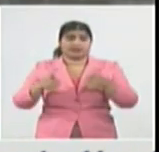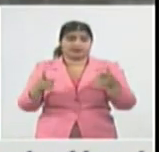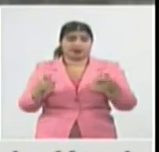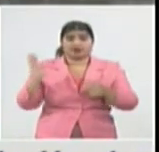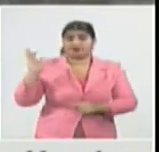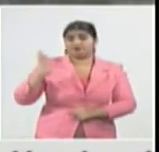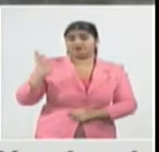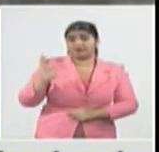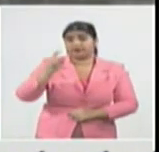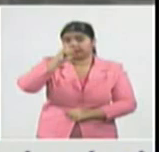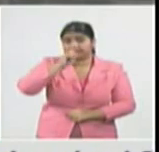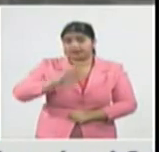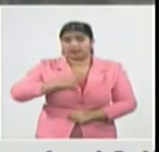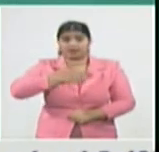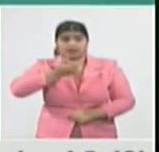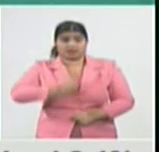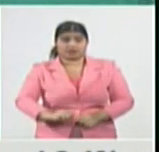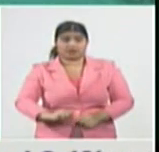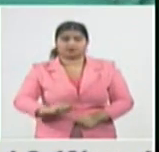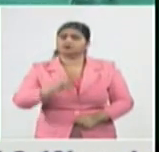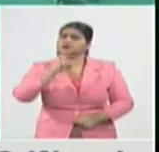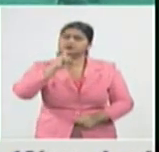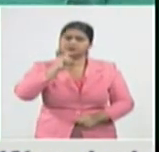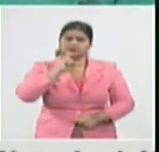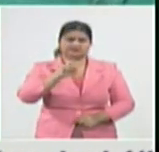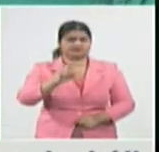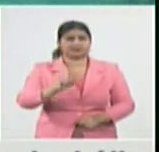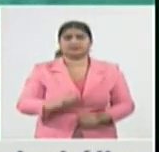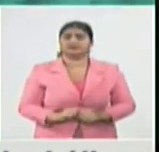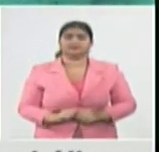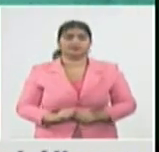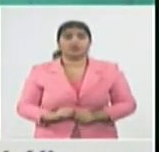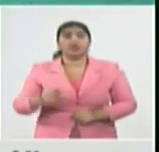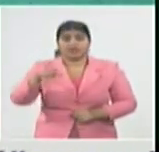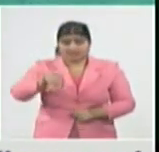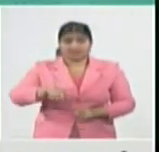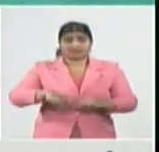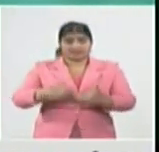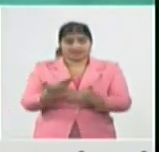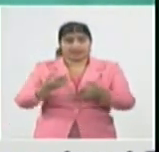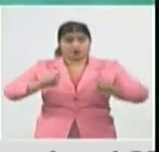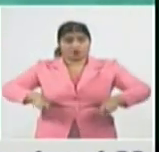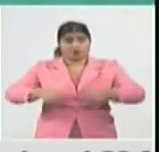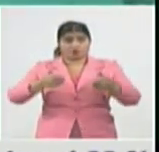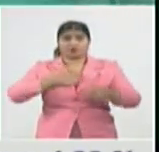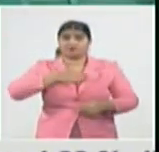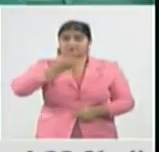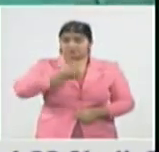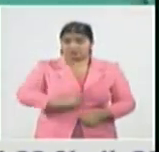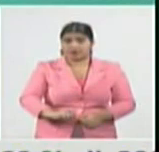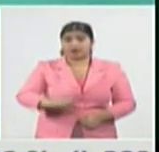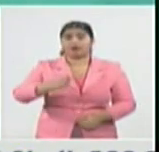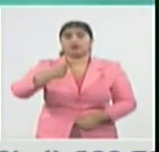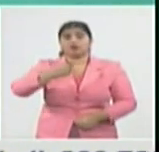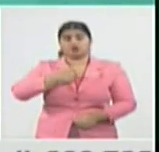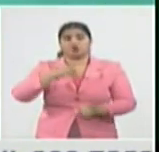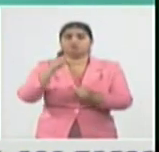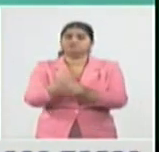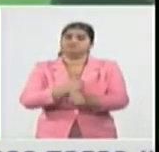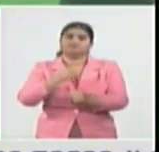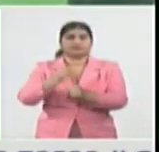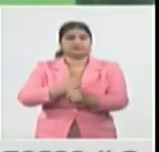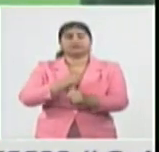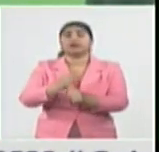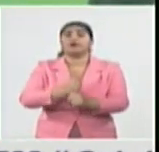aniversario y venir a prestar servicio a mi institución a resguardar a tomar medidas porque